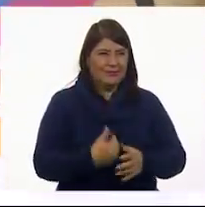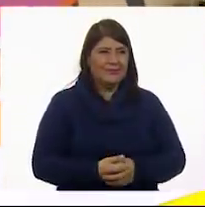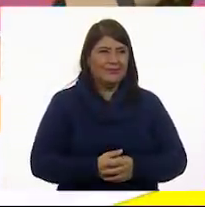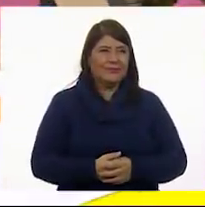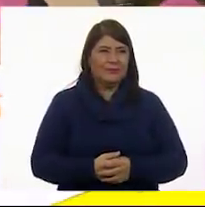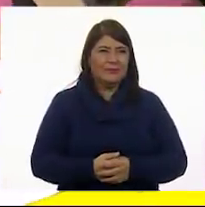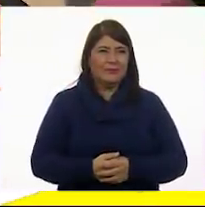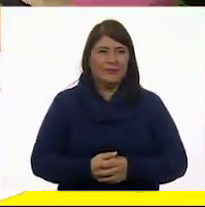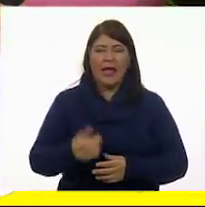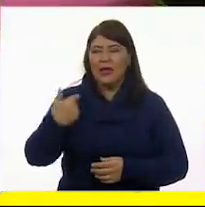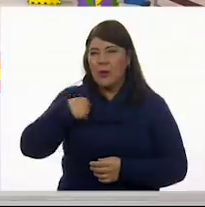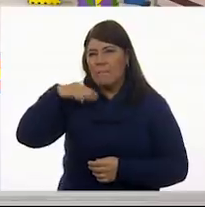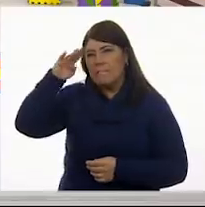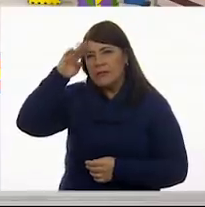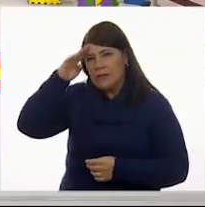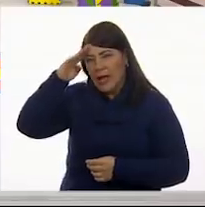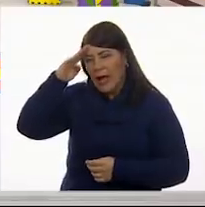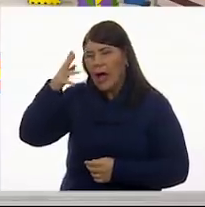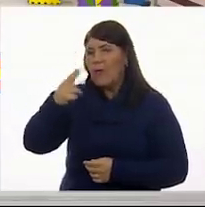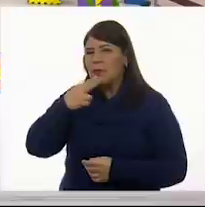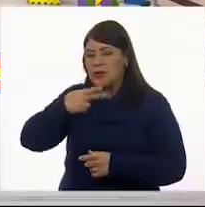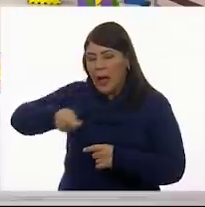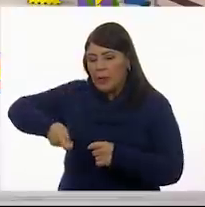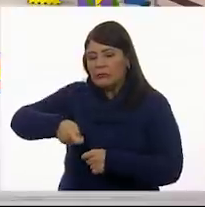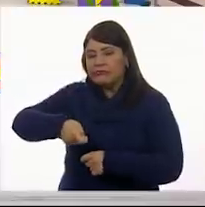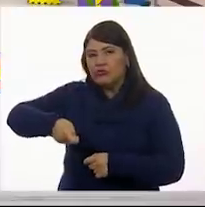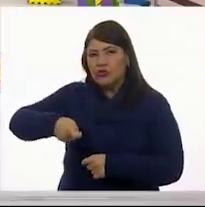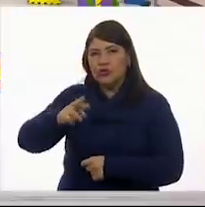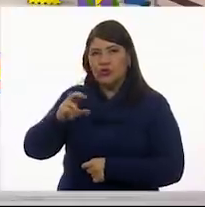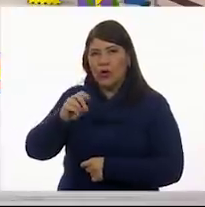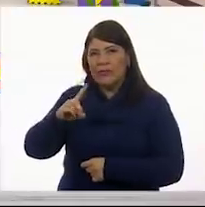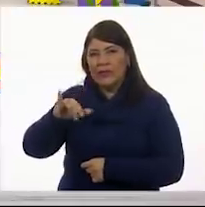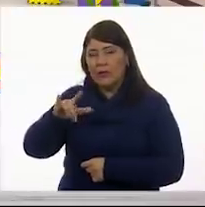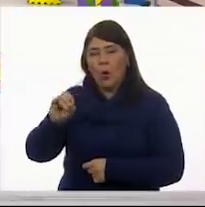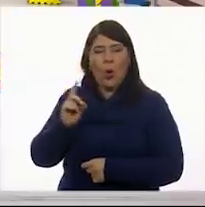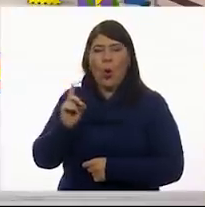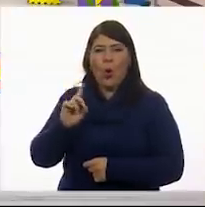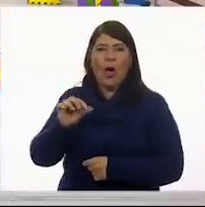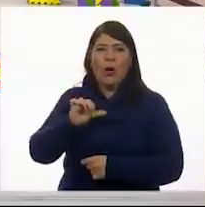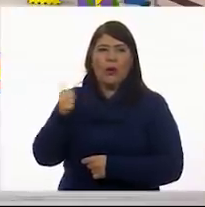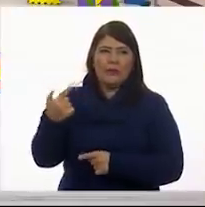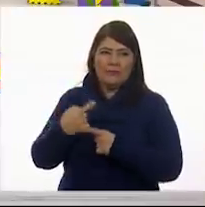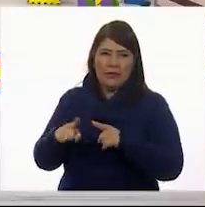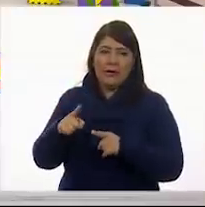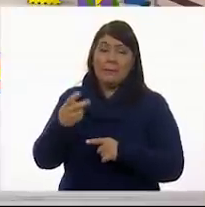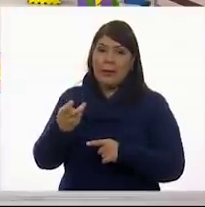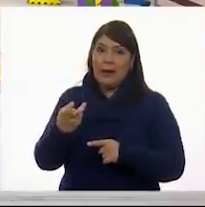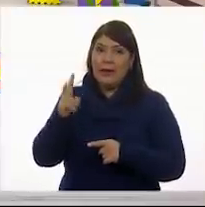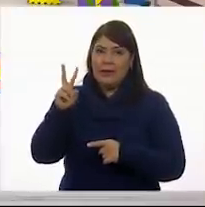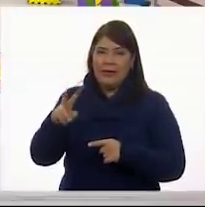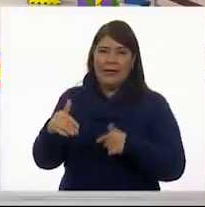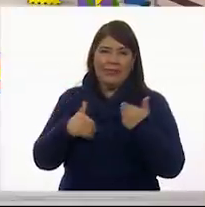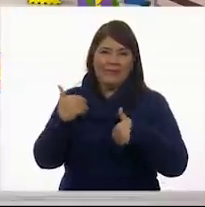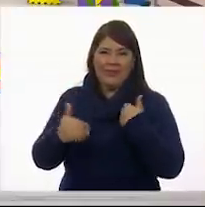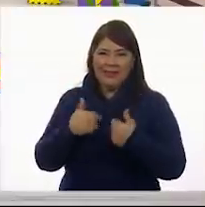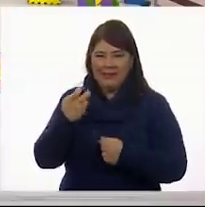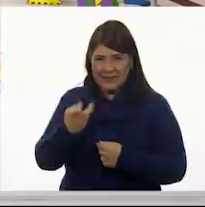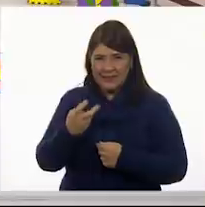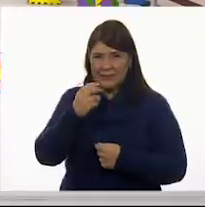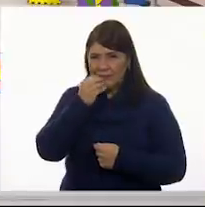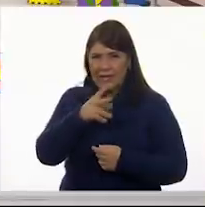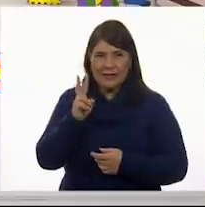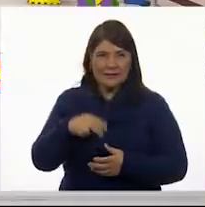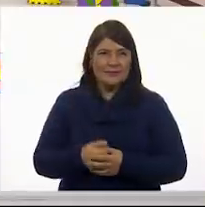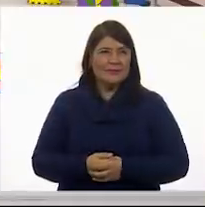Yo pensé que íbamos a seguir utilizando el rodillo. Vamos a... Pero esto está divertido y está más genial.